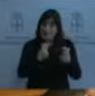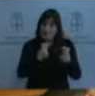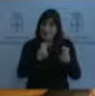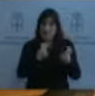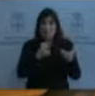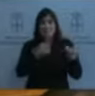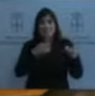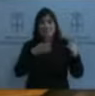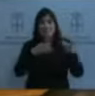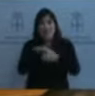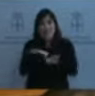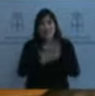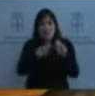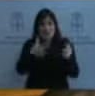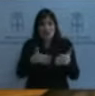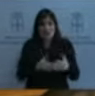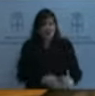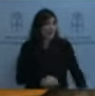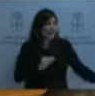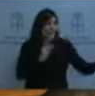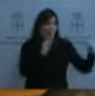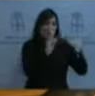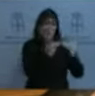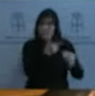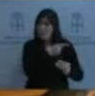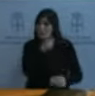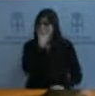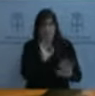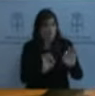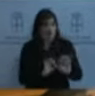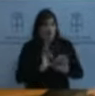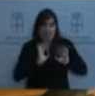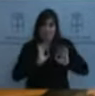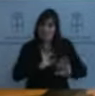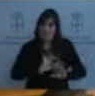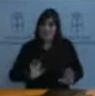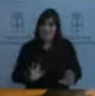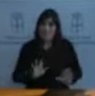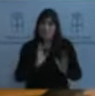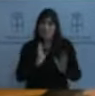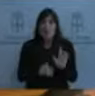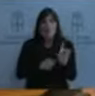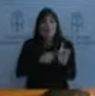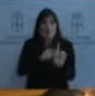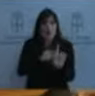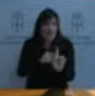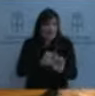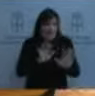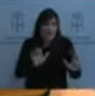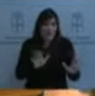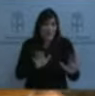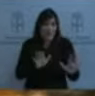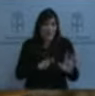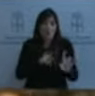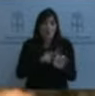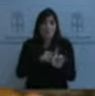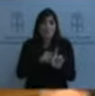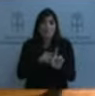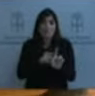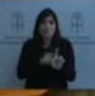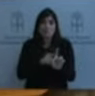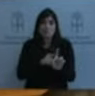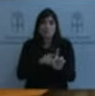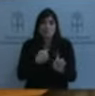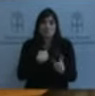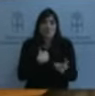con usted. Así que en el objetivo, ya lo ve, ¿no?, en el objetivo, lo único que le puedo reprochar es que usted viene